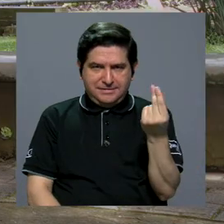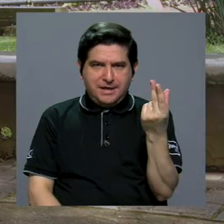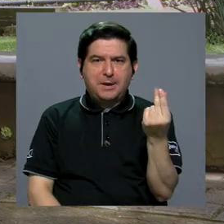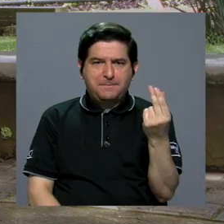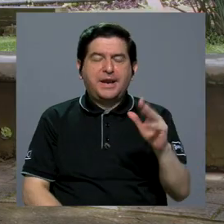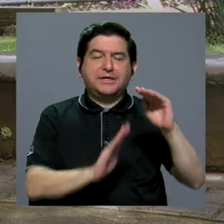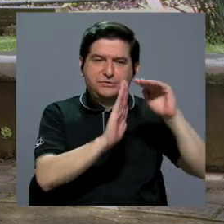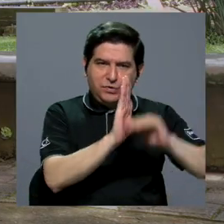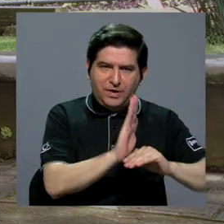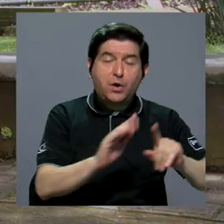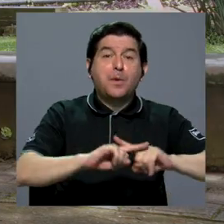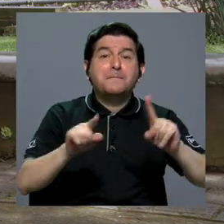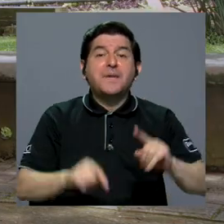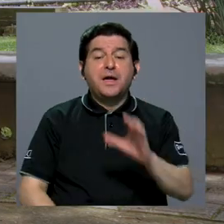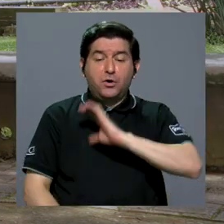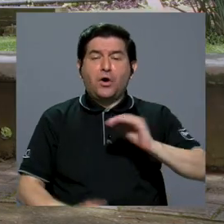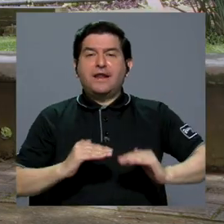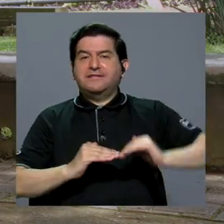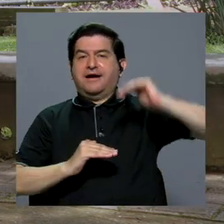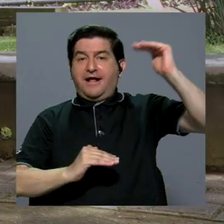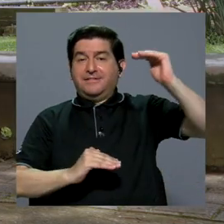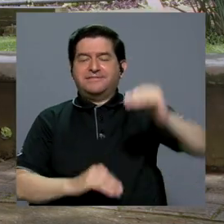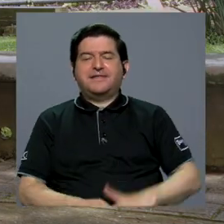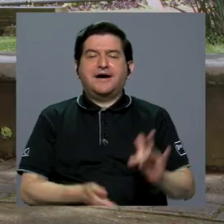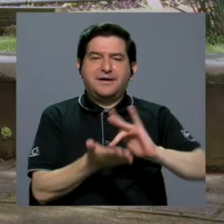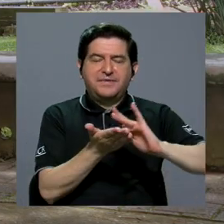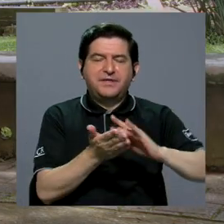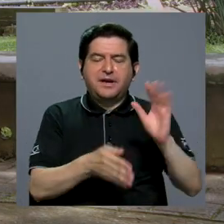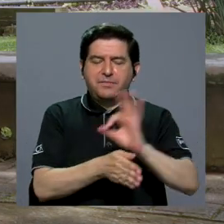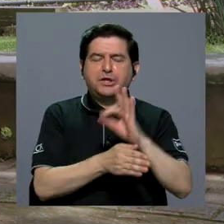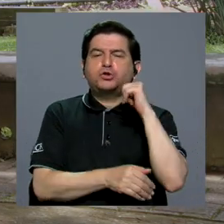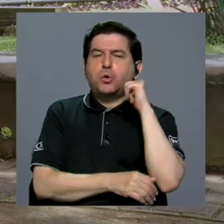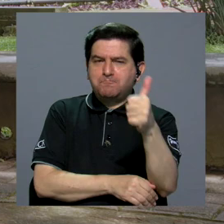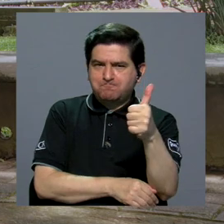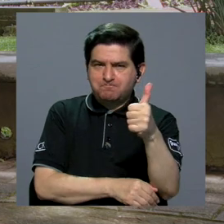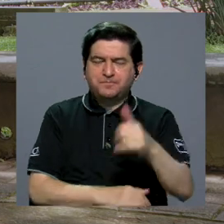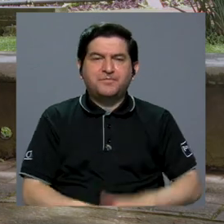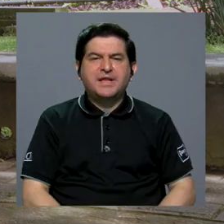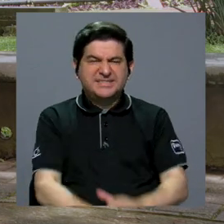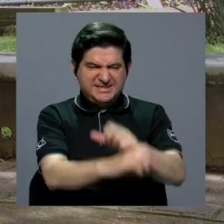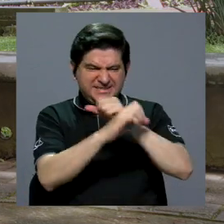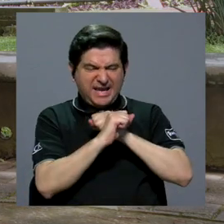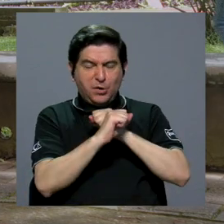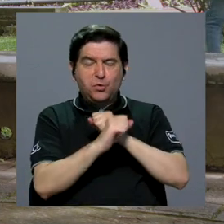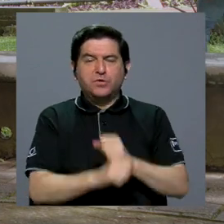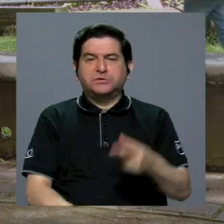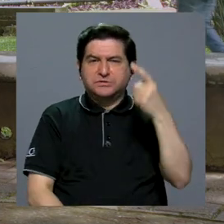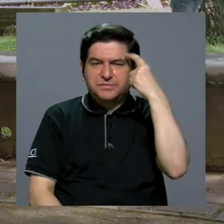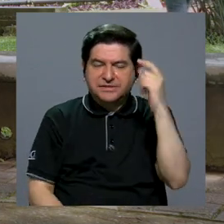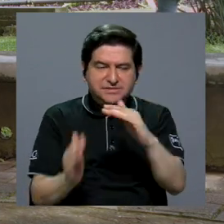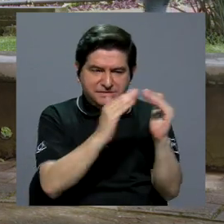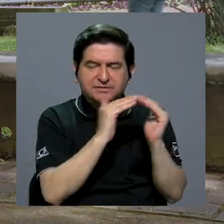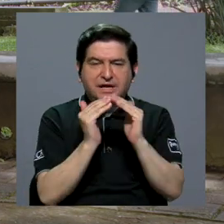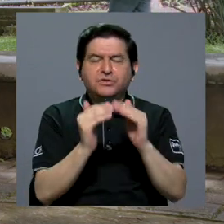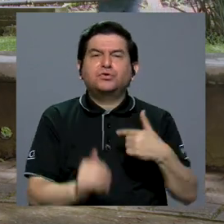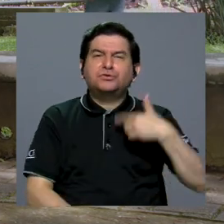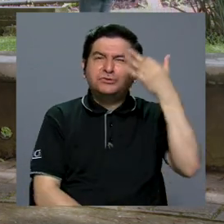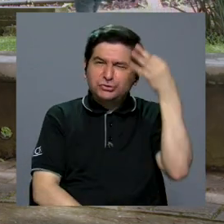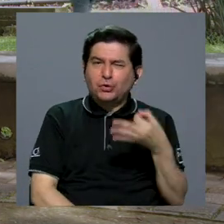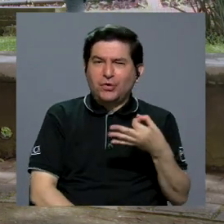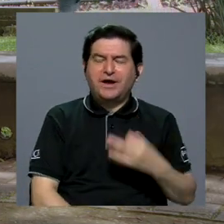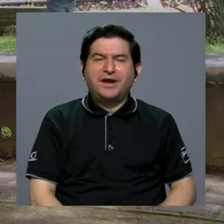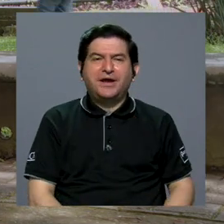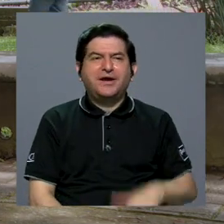bajos, pero alta calidad, que los medicamentos sean efectivos, sean seguros para la población. Creo que